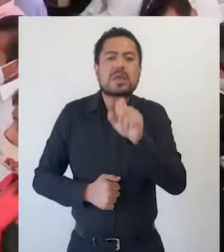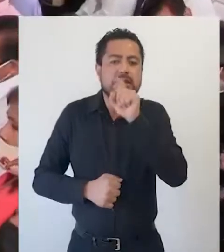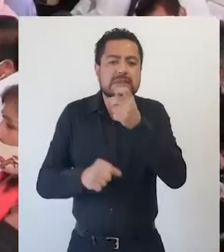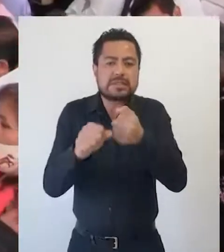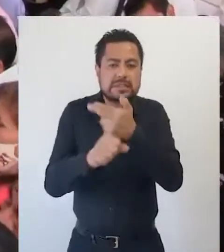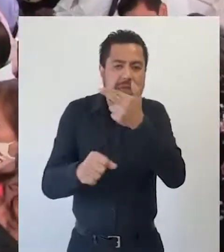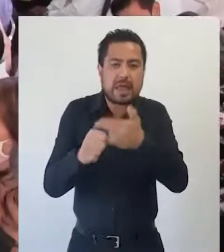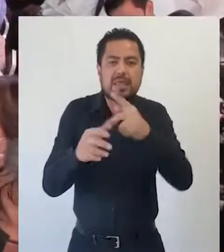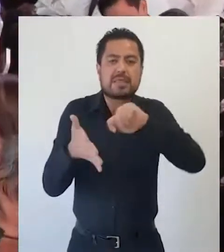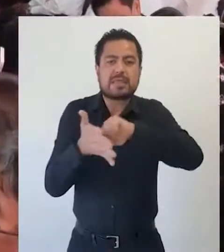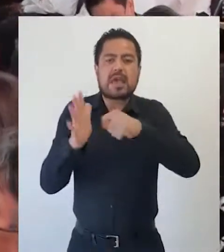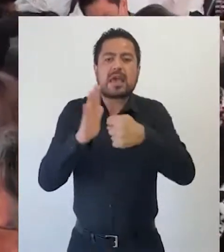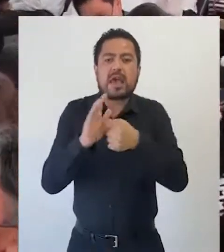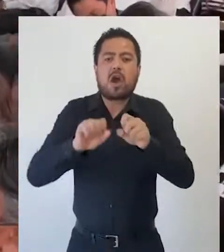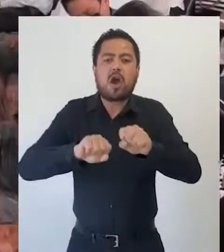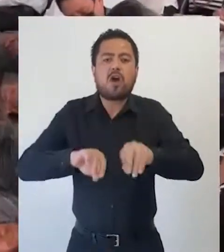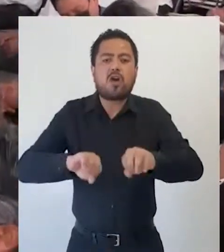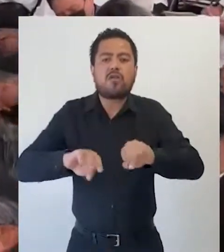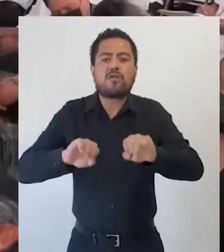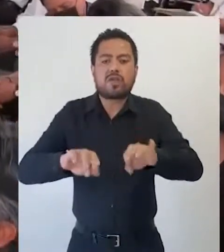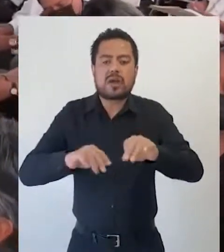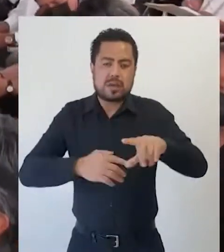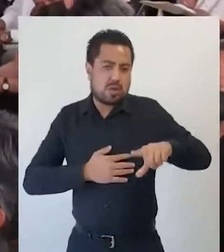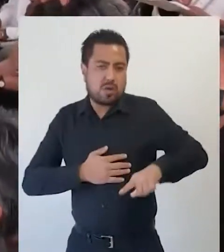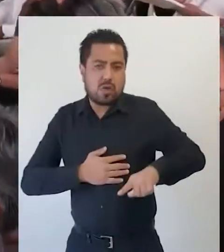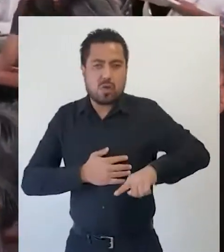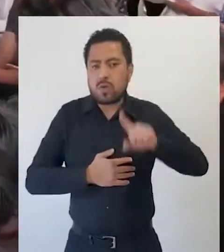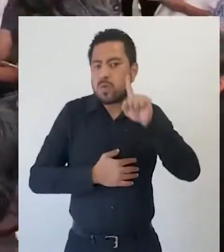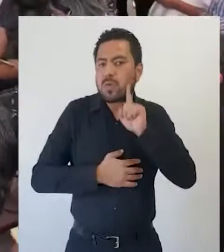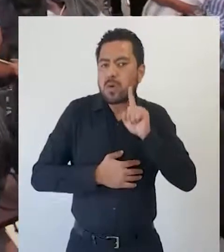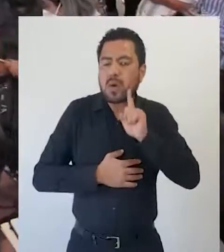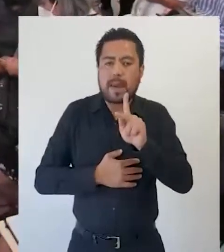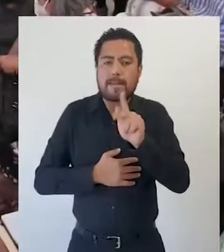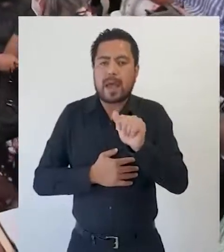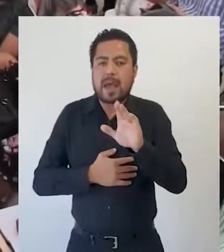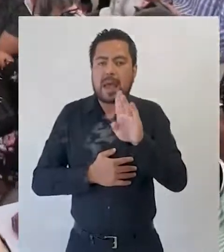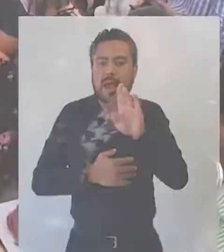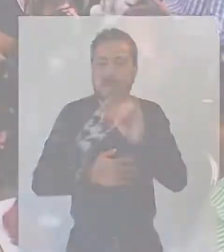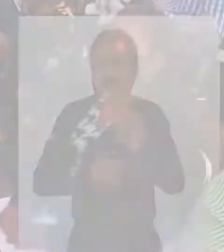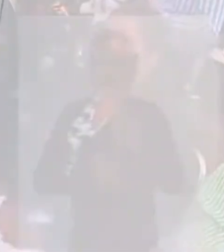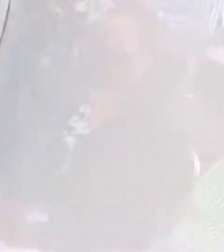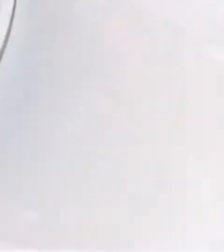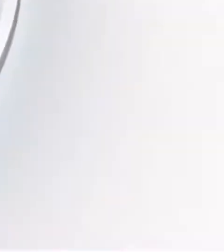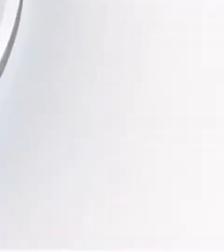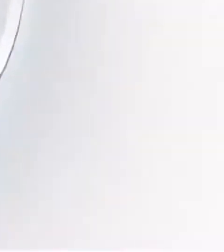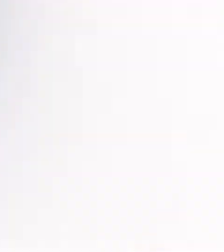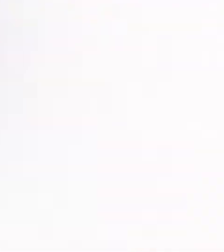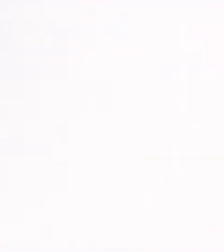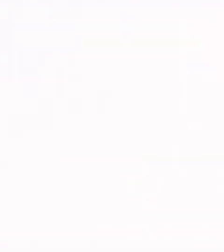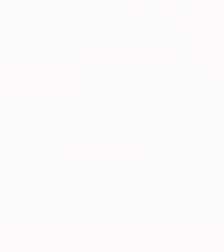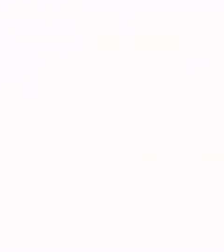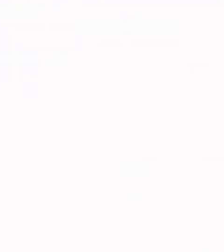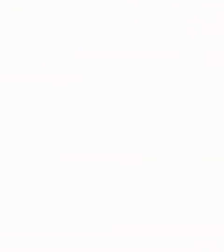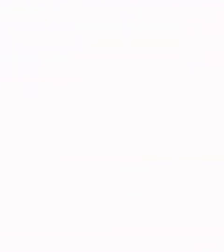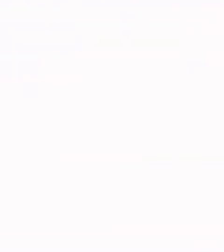secretario técnico de la Oficina de la Gobernadora, Pablo André Gordillo. ¡Gracias!